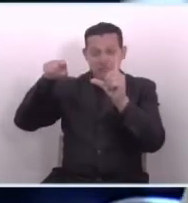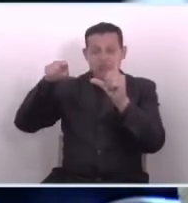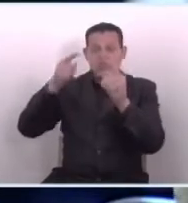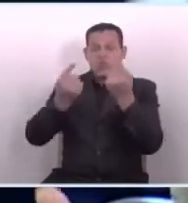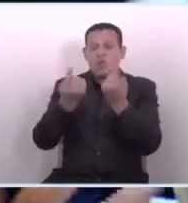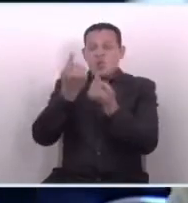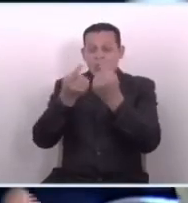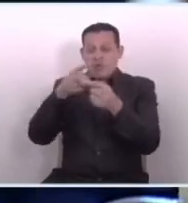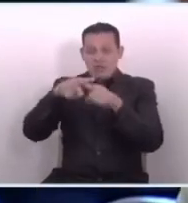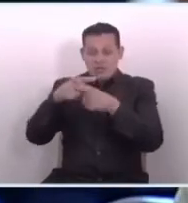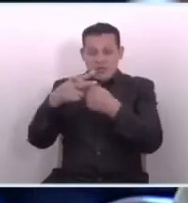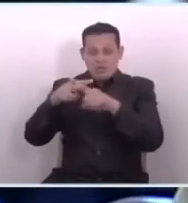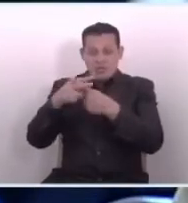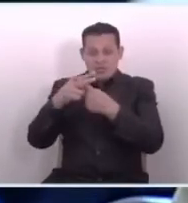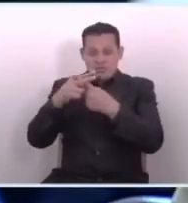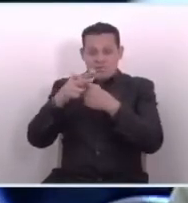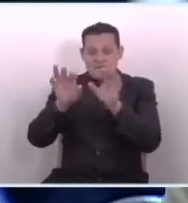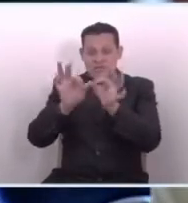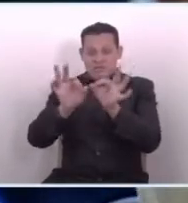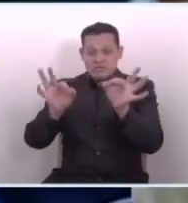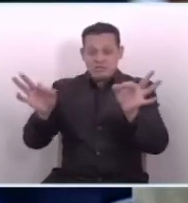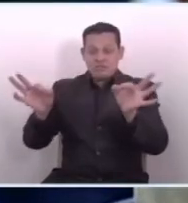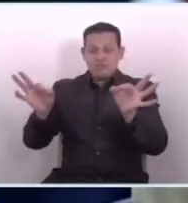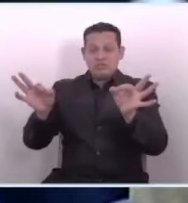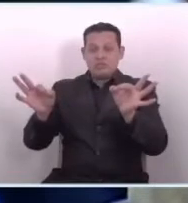¿Cuáles son los mecanismos que van a definir?